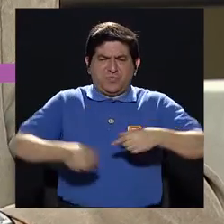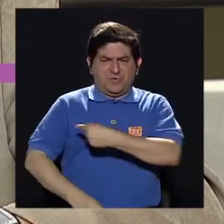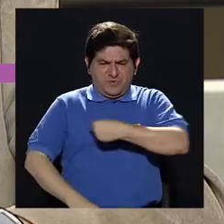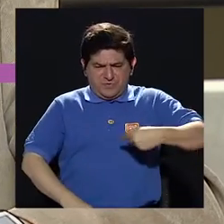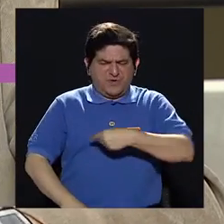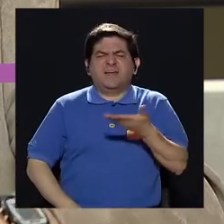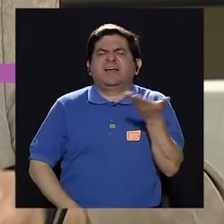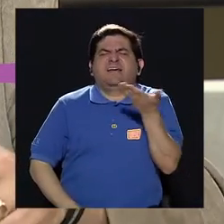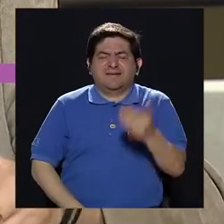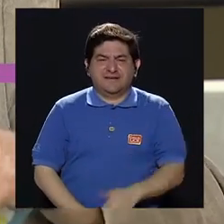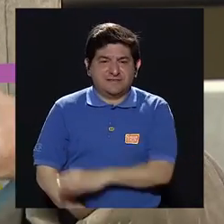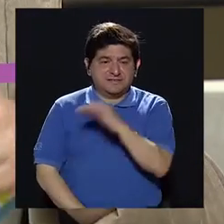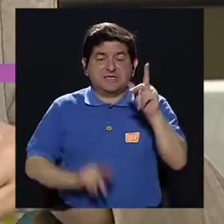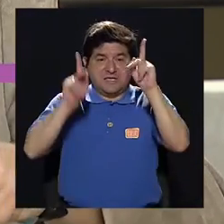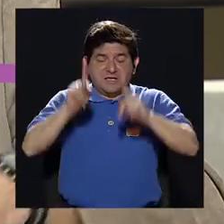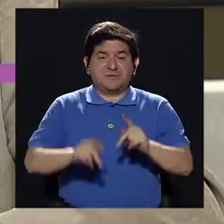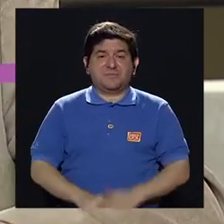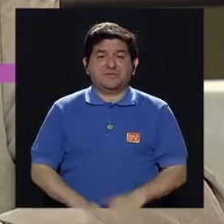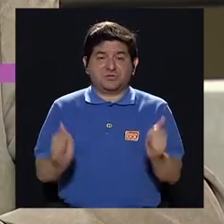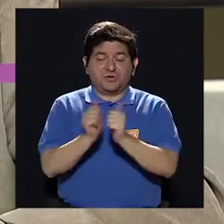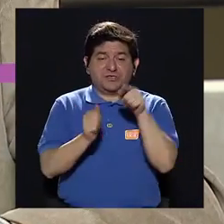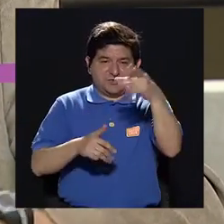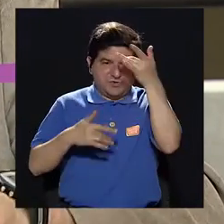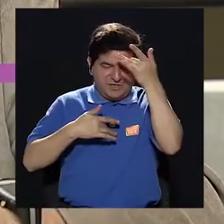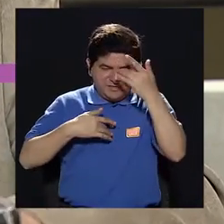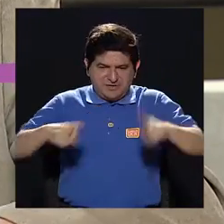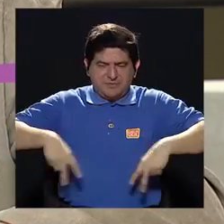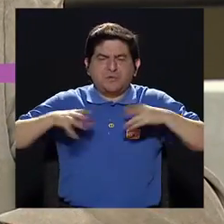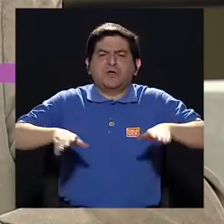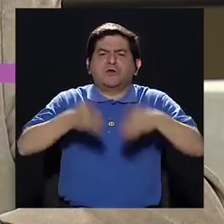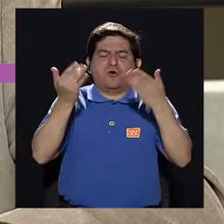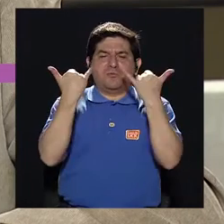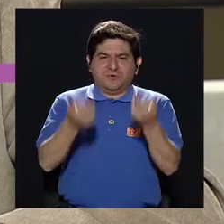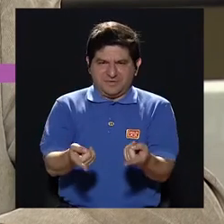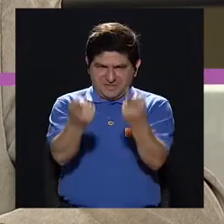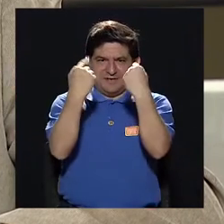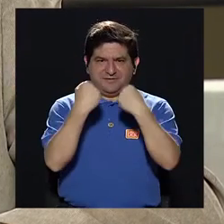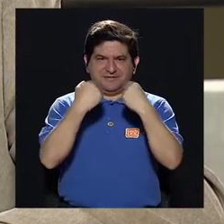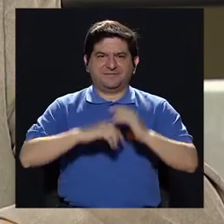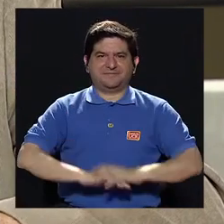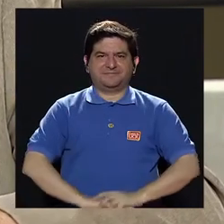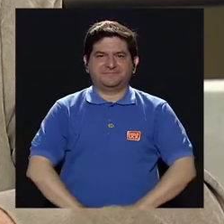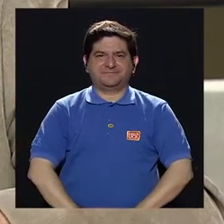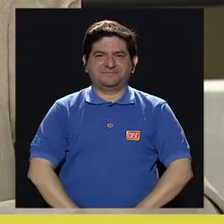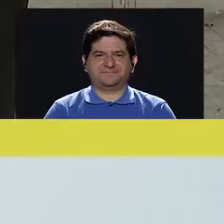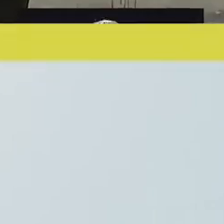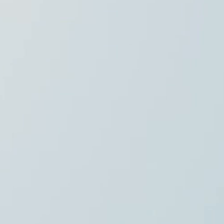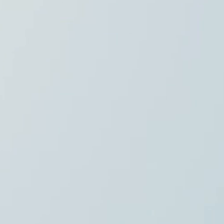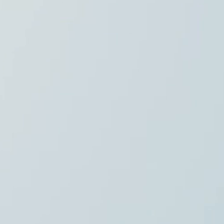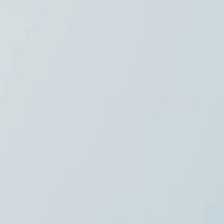y cómo viven las personas con ella. Quédese con nosotros y ya casi regresamos.